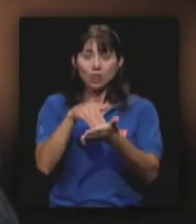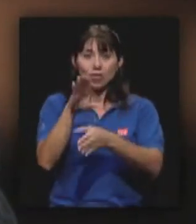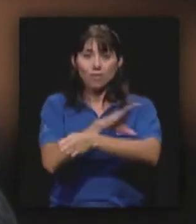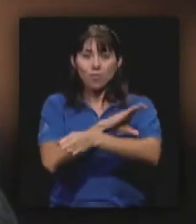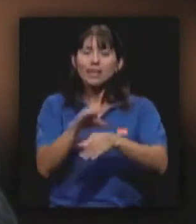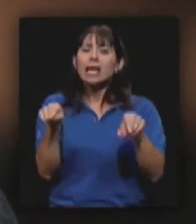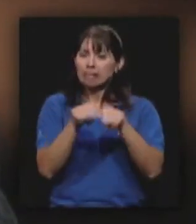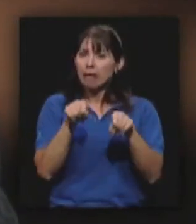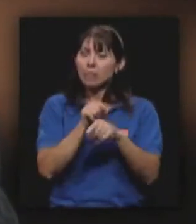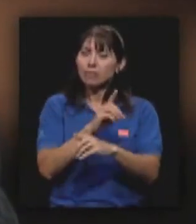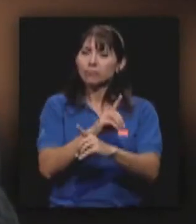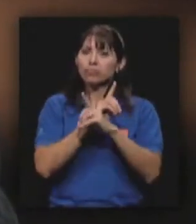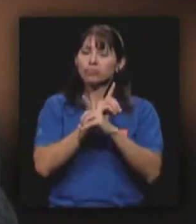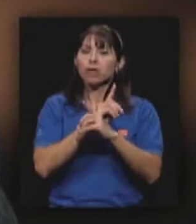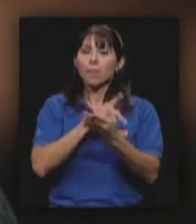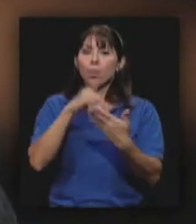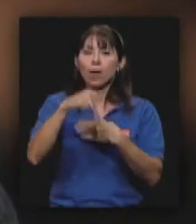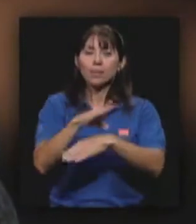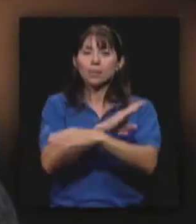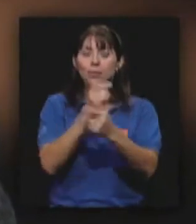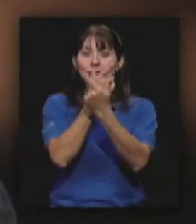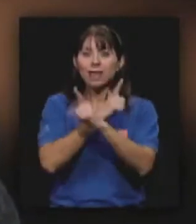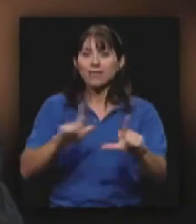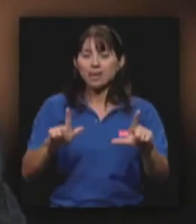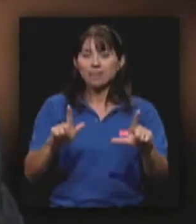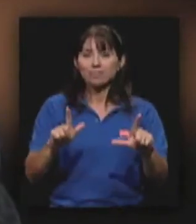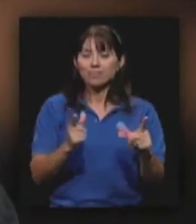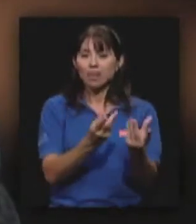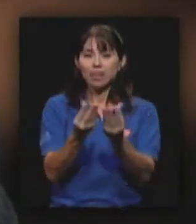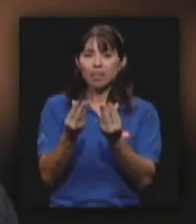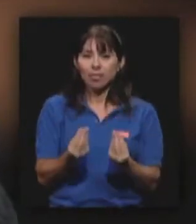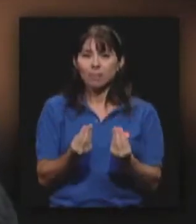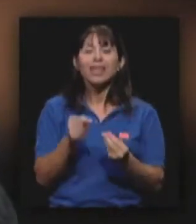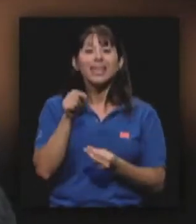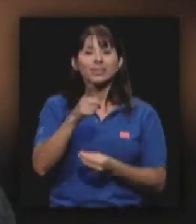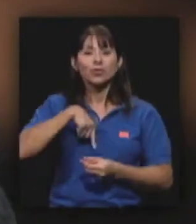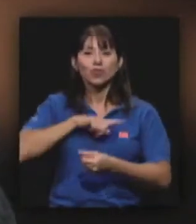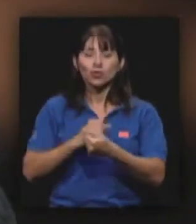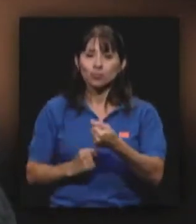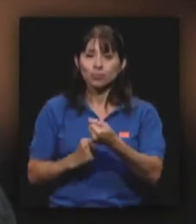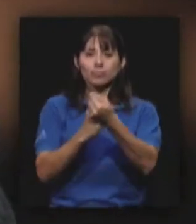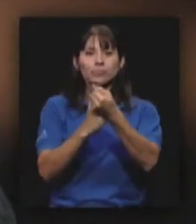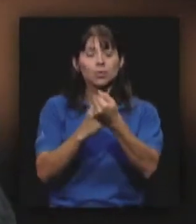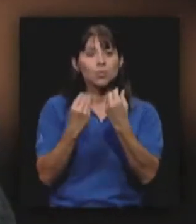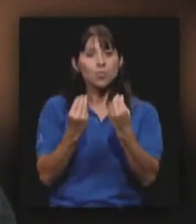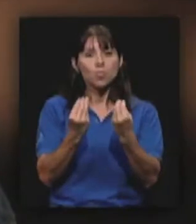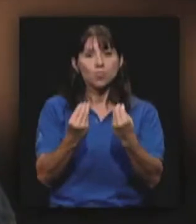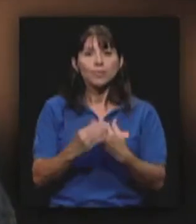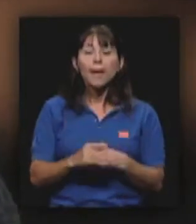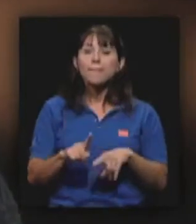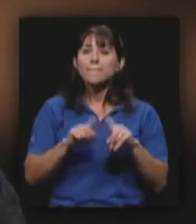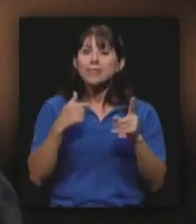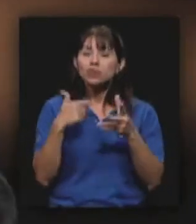abanderado también del software libre. Y esto es algo a lo cual nosotros le vamos a dar un apoyo muy grande.